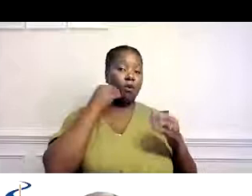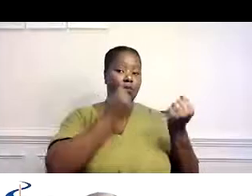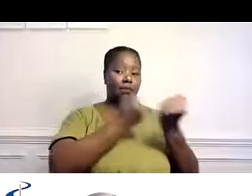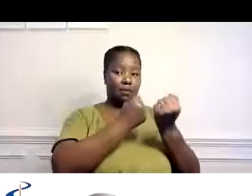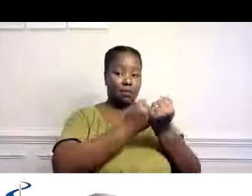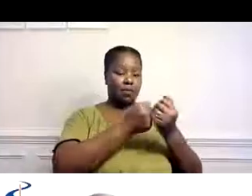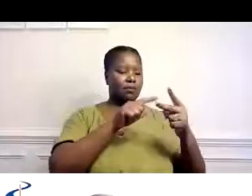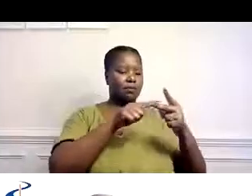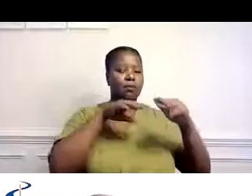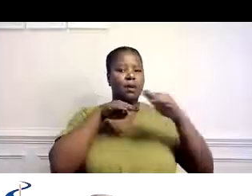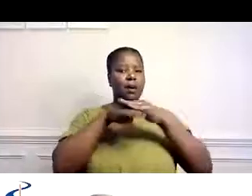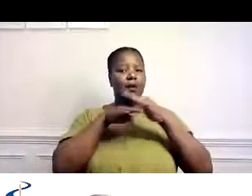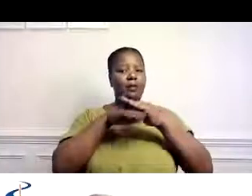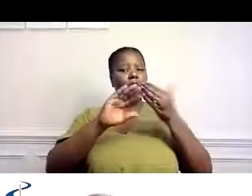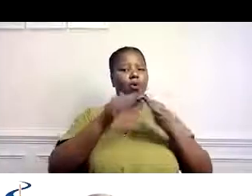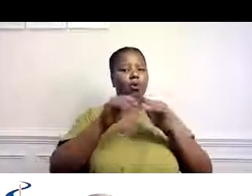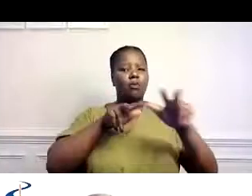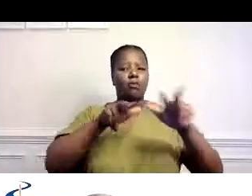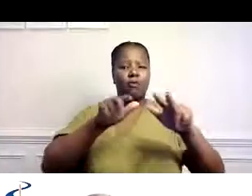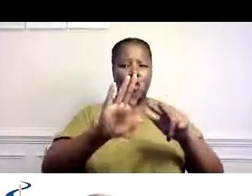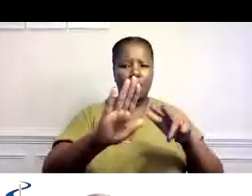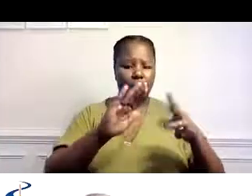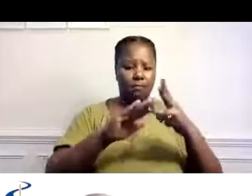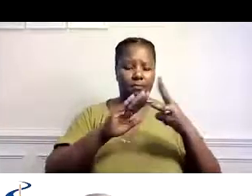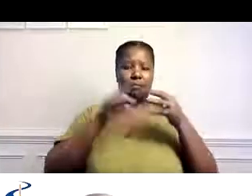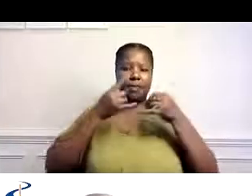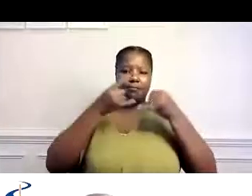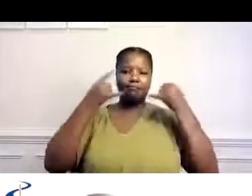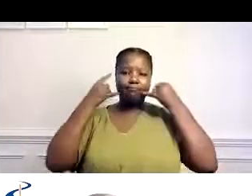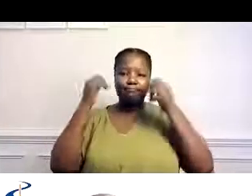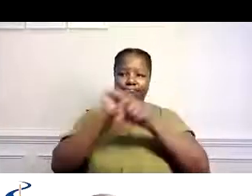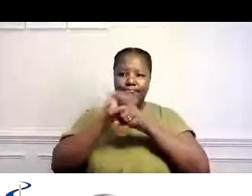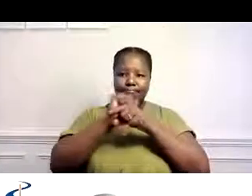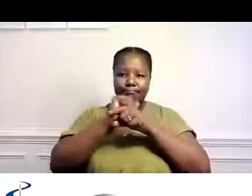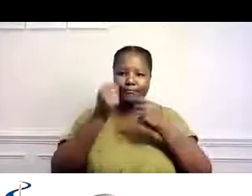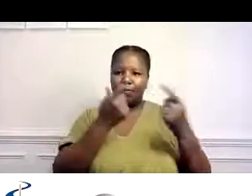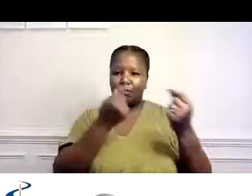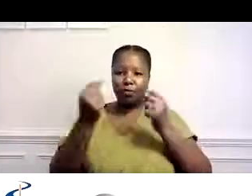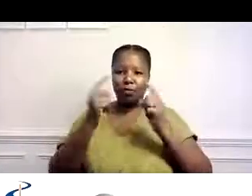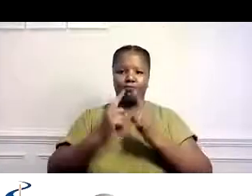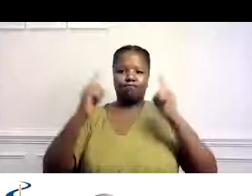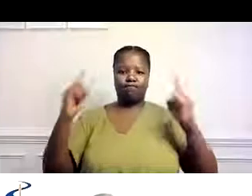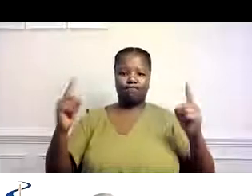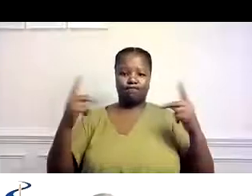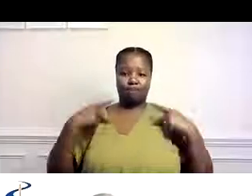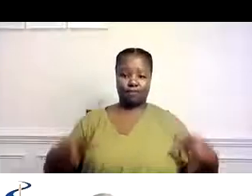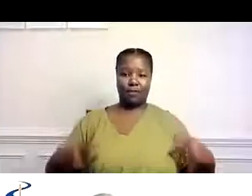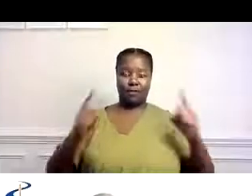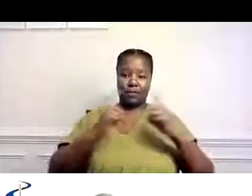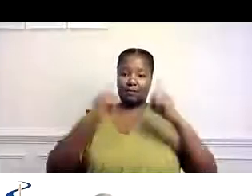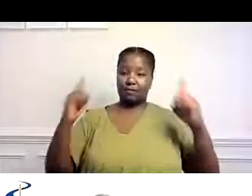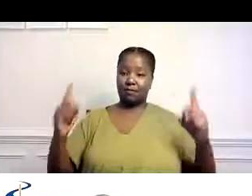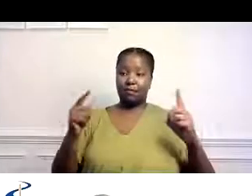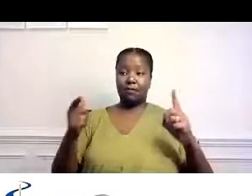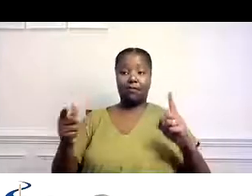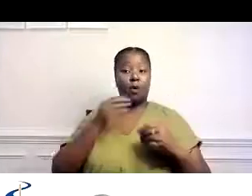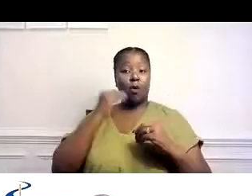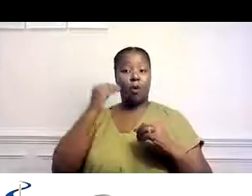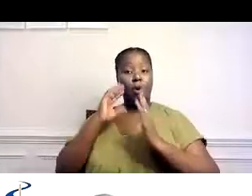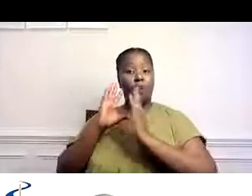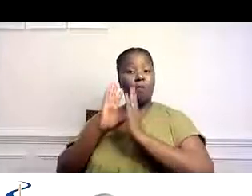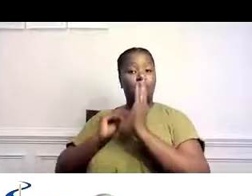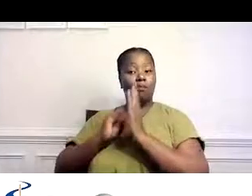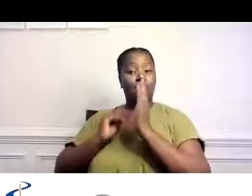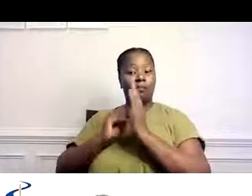apoyos en el hogar, acceso a la comunidad como candidatas, la práctica de usar máscaras y distanciamiento social.